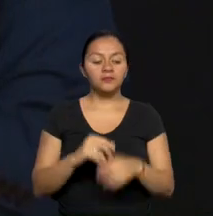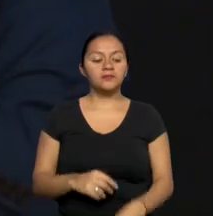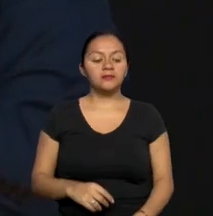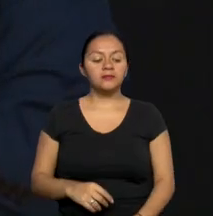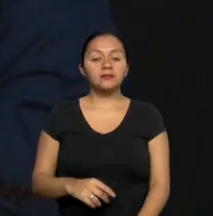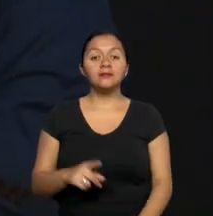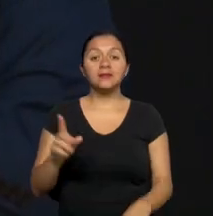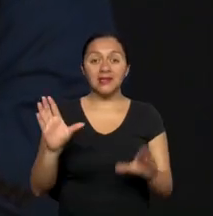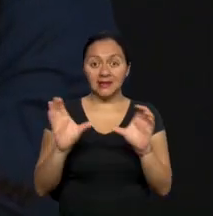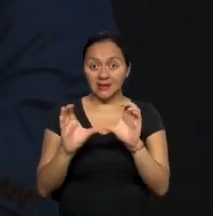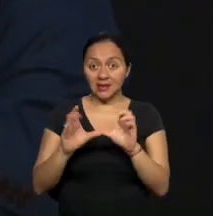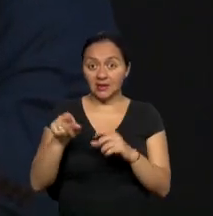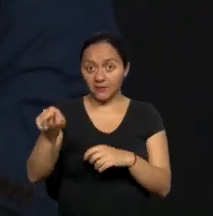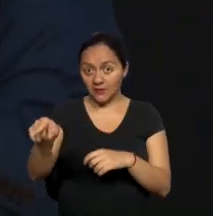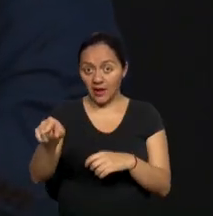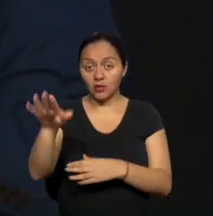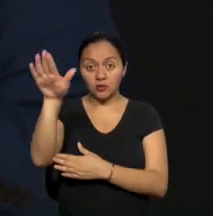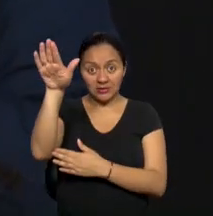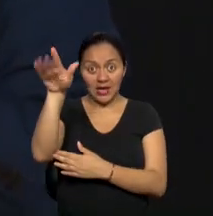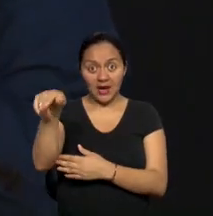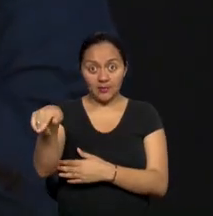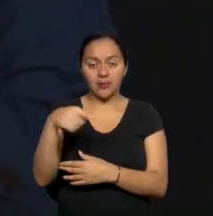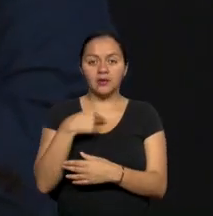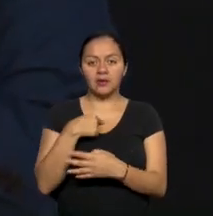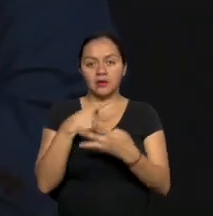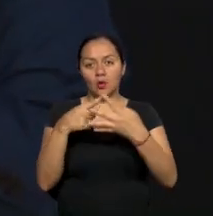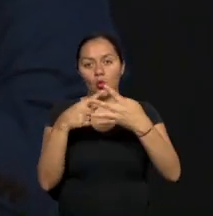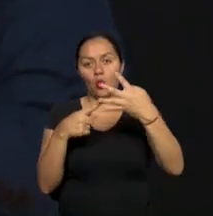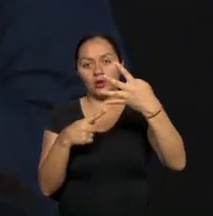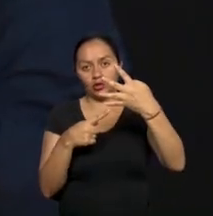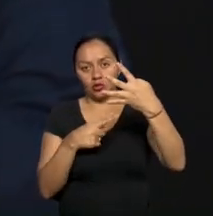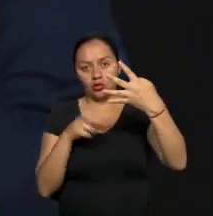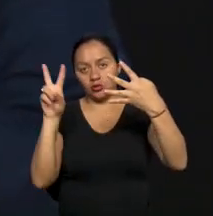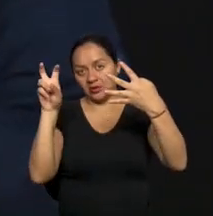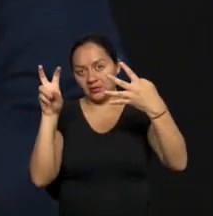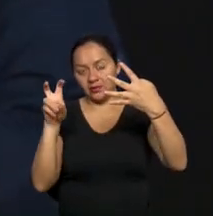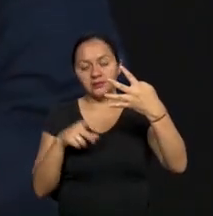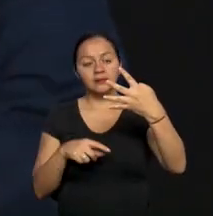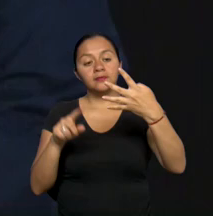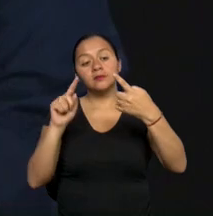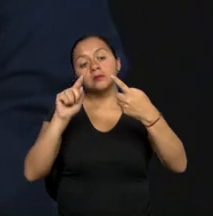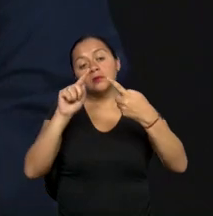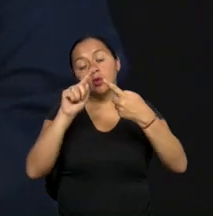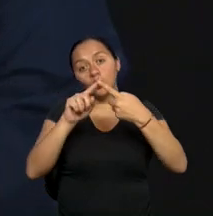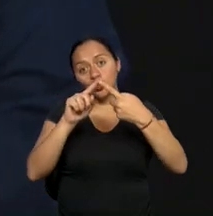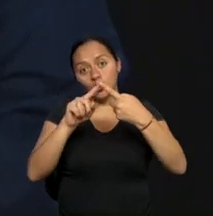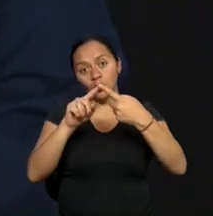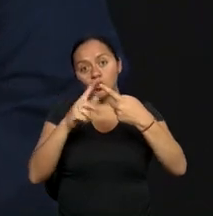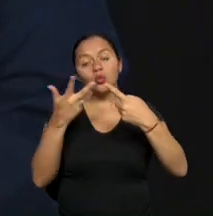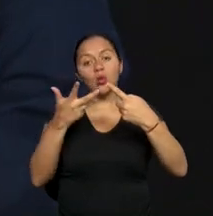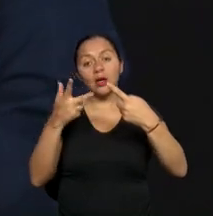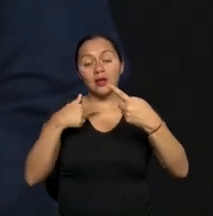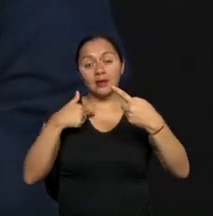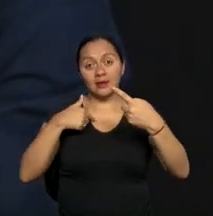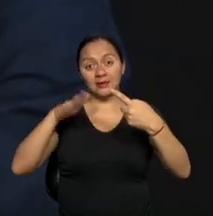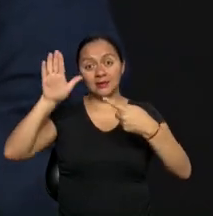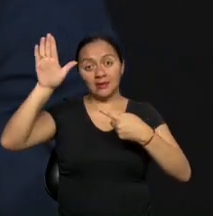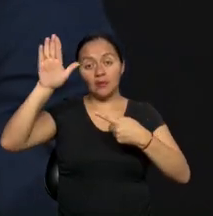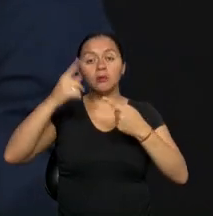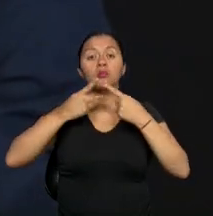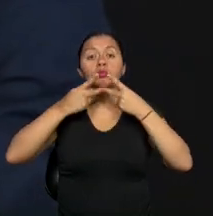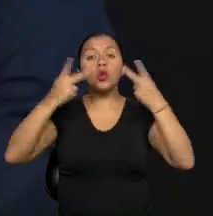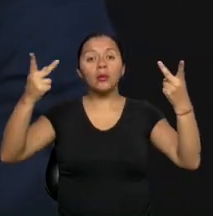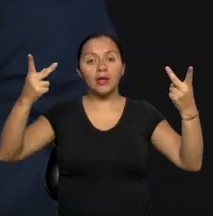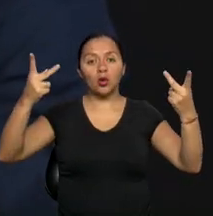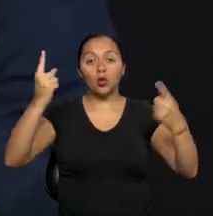certificación que tiene el SECAP tiene cuatro valores agregados. El primer valor agregado. Somos la única institución pública,